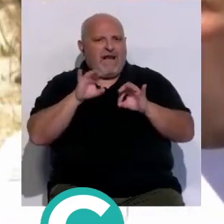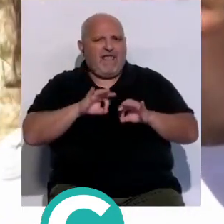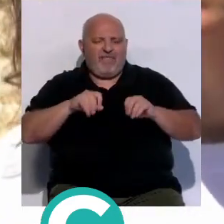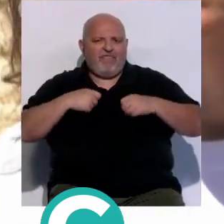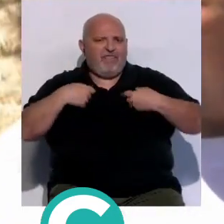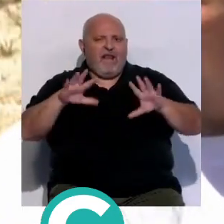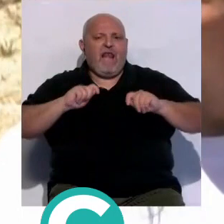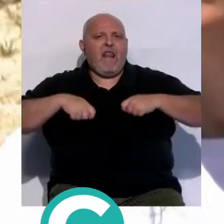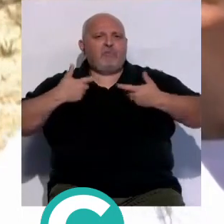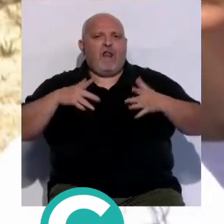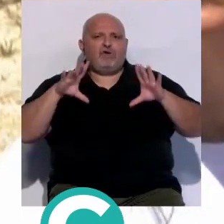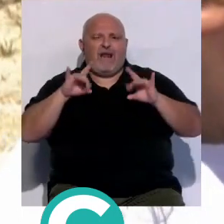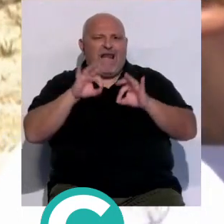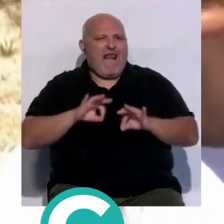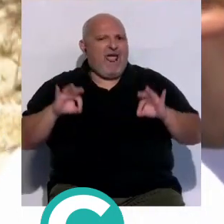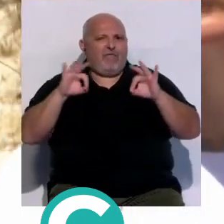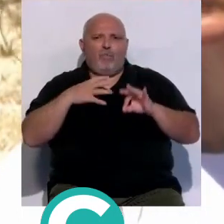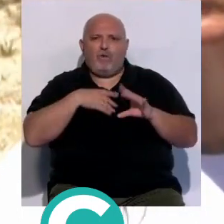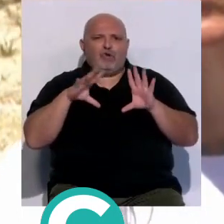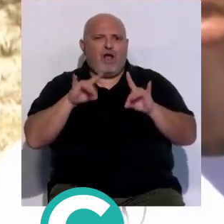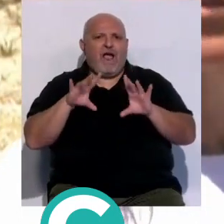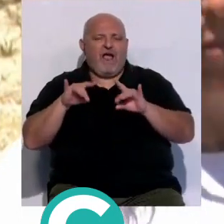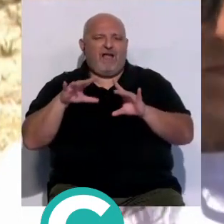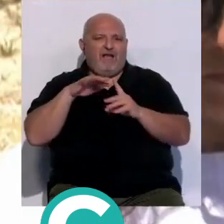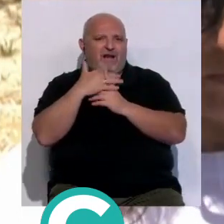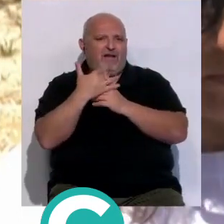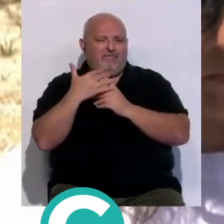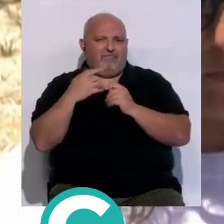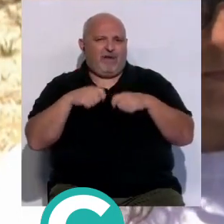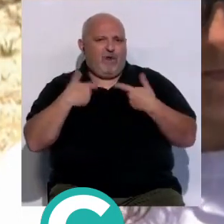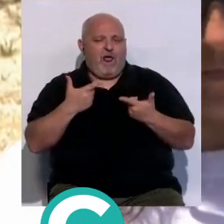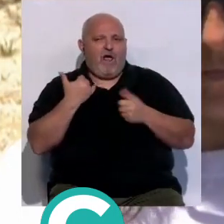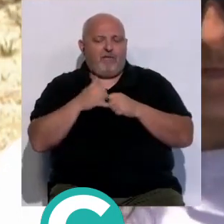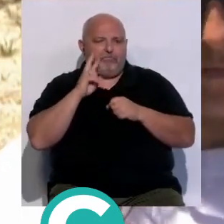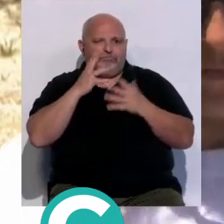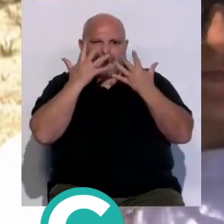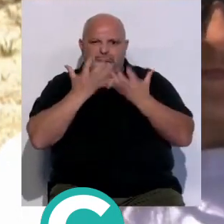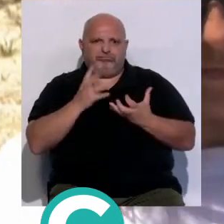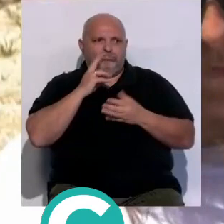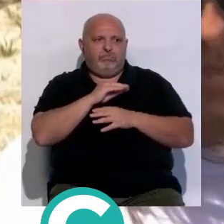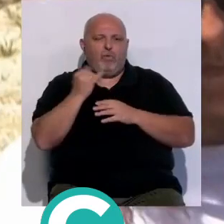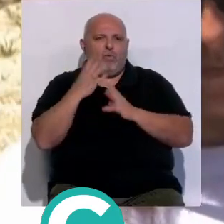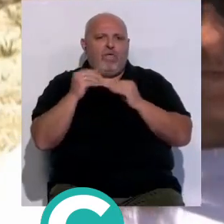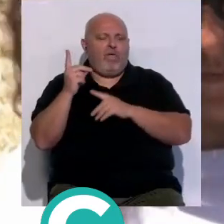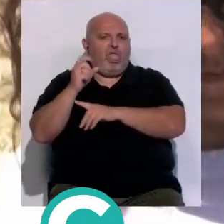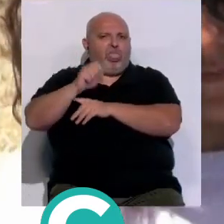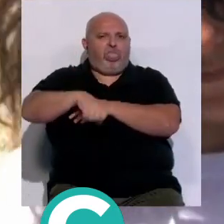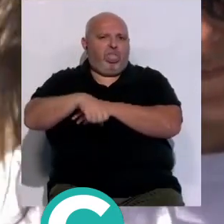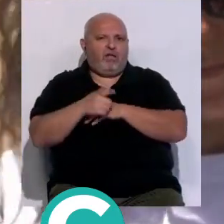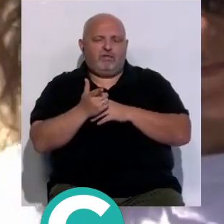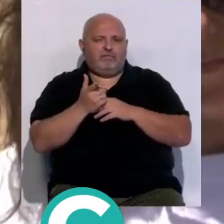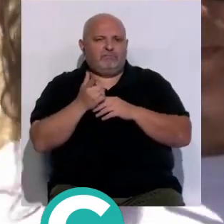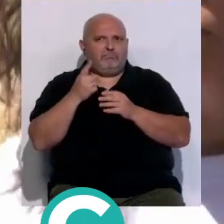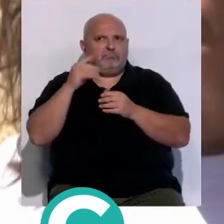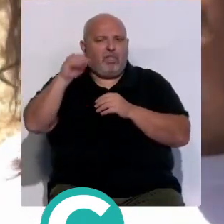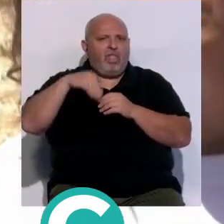no de rozar ya sino de tocar el entorno dunar y comprobamos con tristeza que la Junta de Andalucía hace oídos sordos a